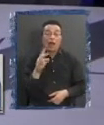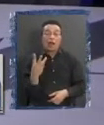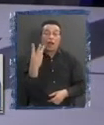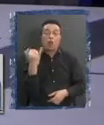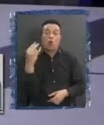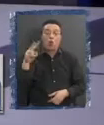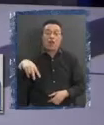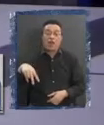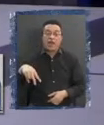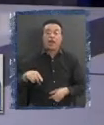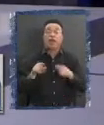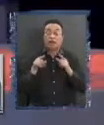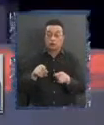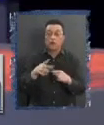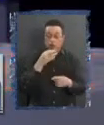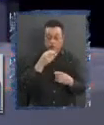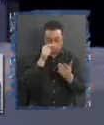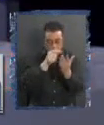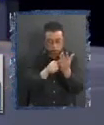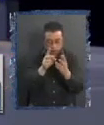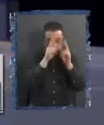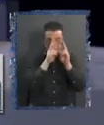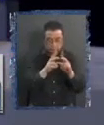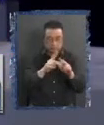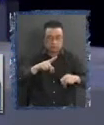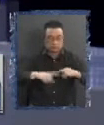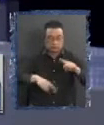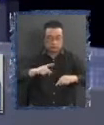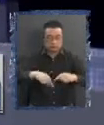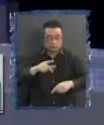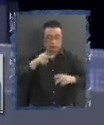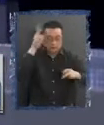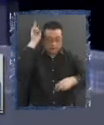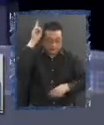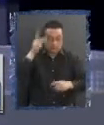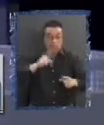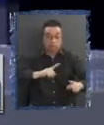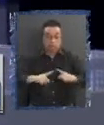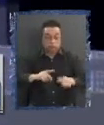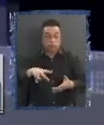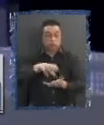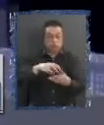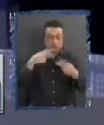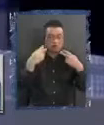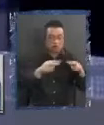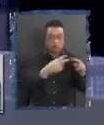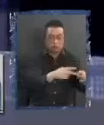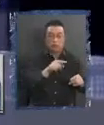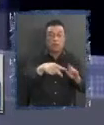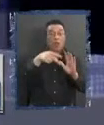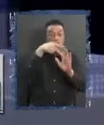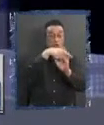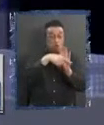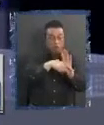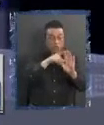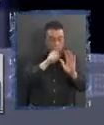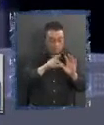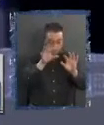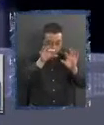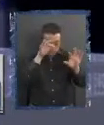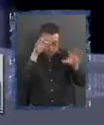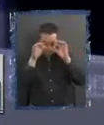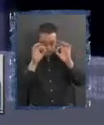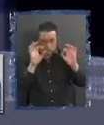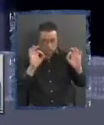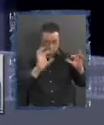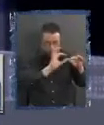que decía el reconocimiento y la demarcación de los territorios indígenas que iban a ser gestionados por los pueblos. Ahora, como las normas hay que interpretarlas de manera coherente